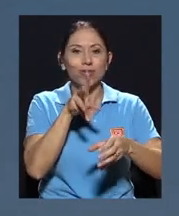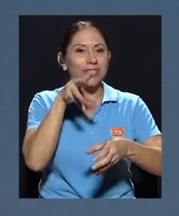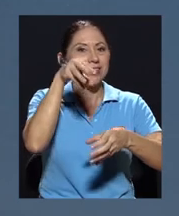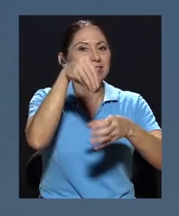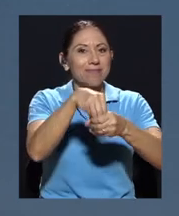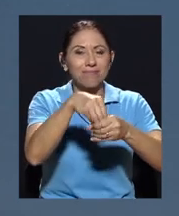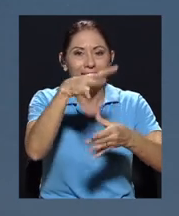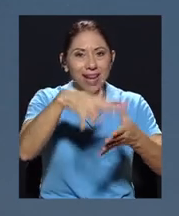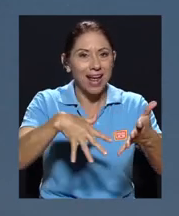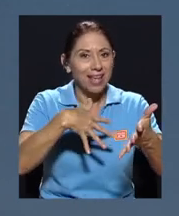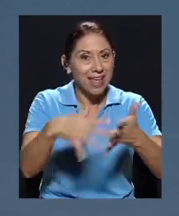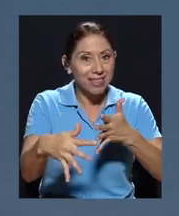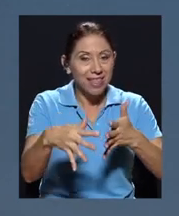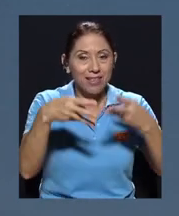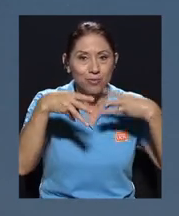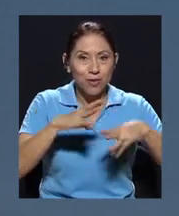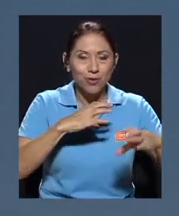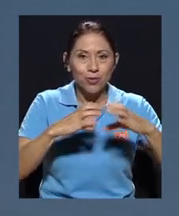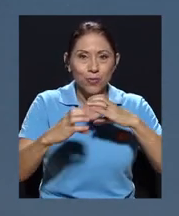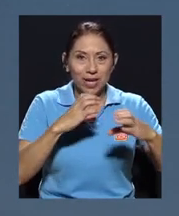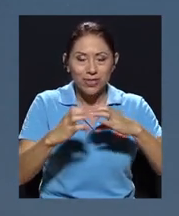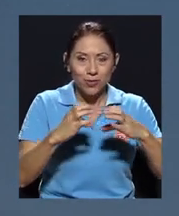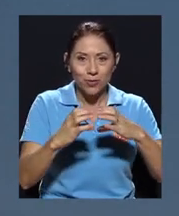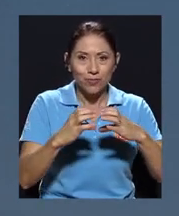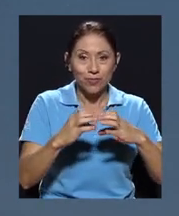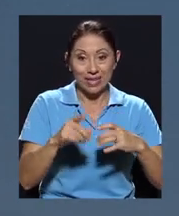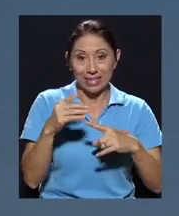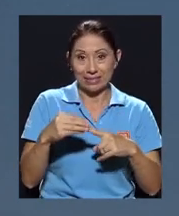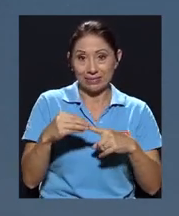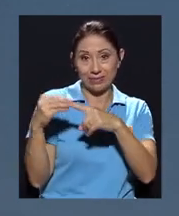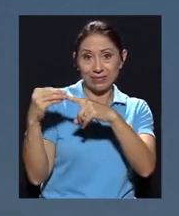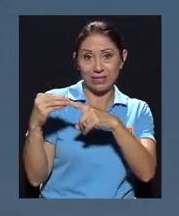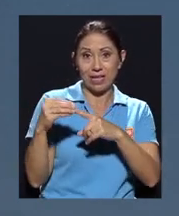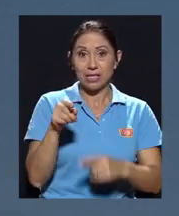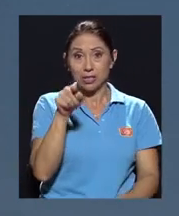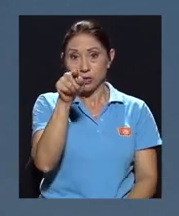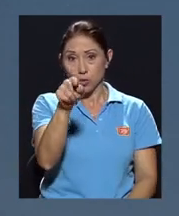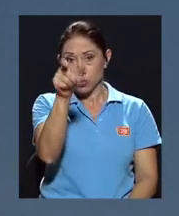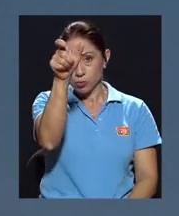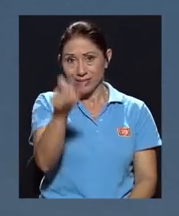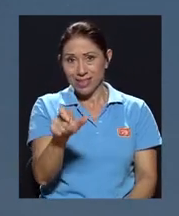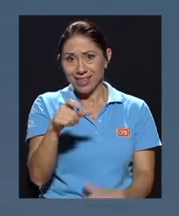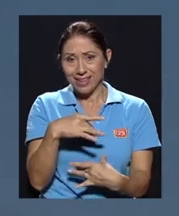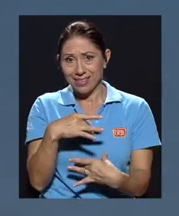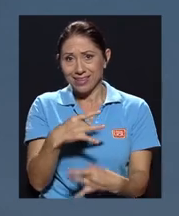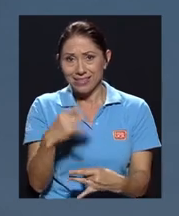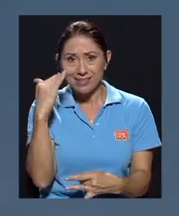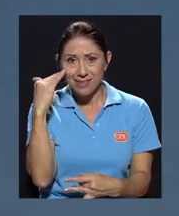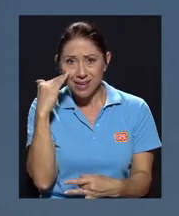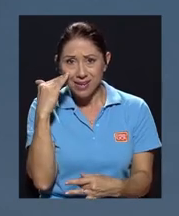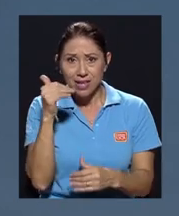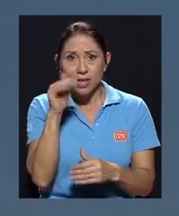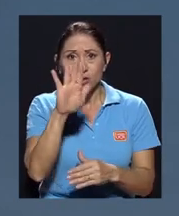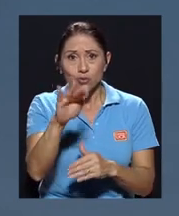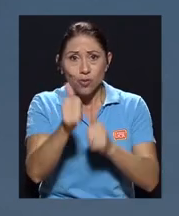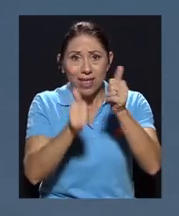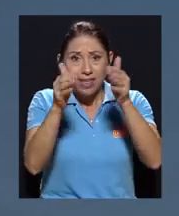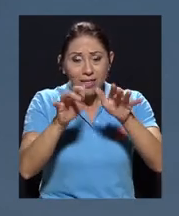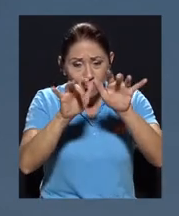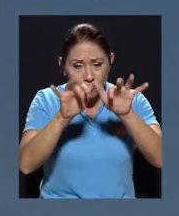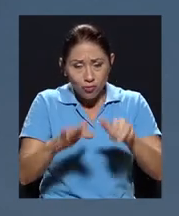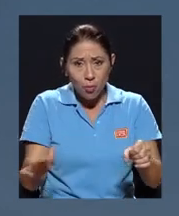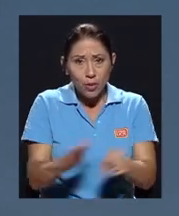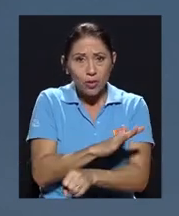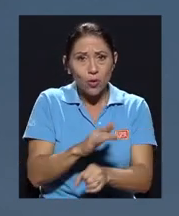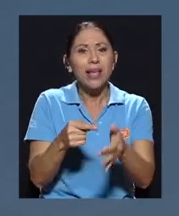setting de los medios de comunicación. Y, por supuesto, en este caso en particular, si a usted, ciudadano, le interesa saber si su candidato lo completó, pues